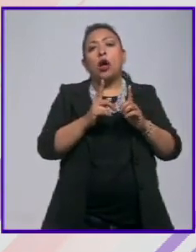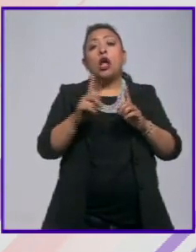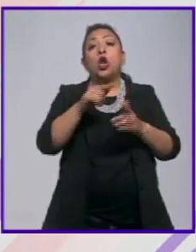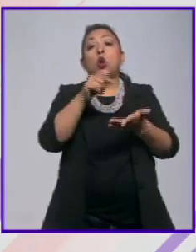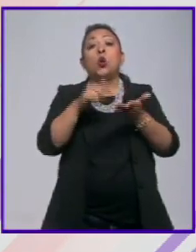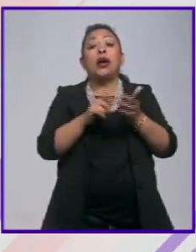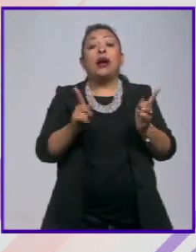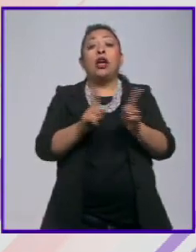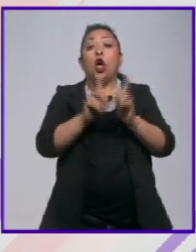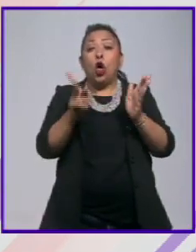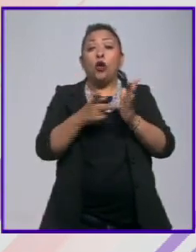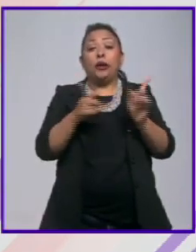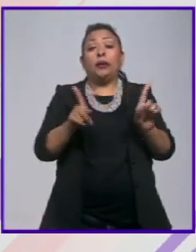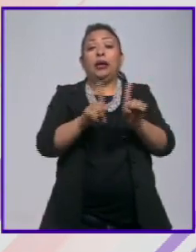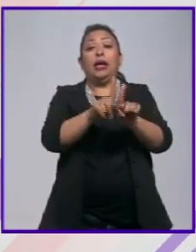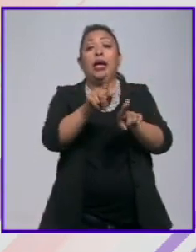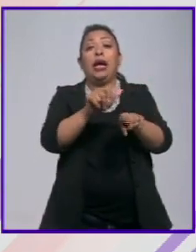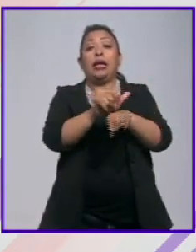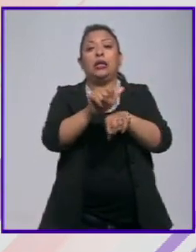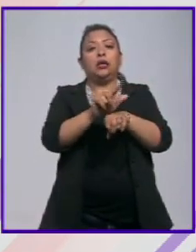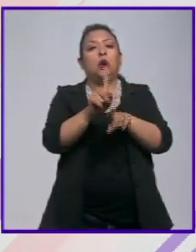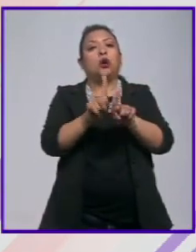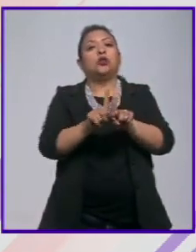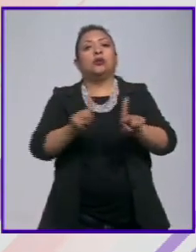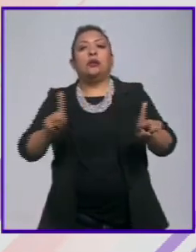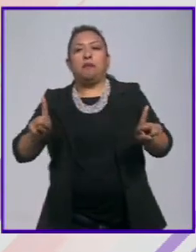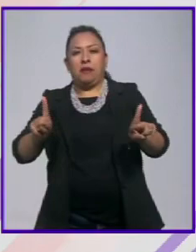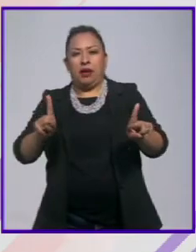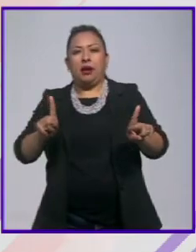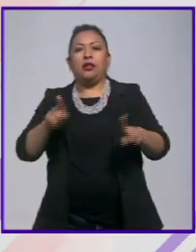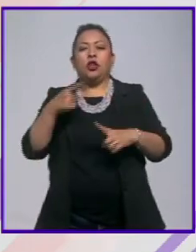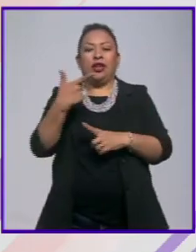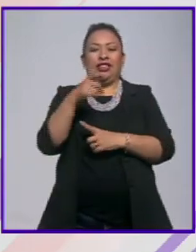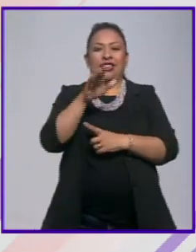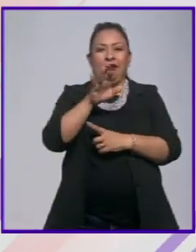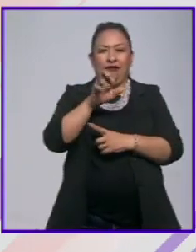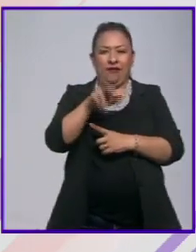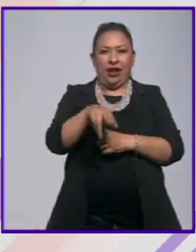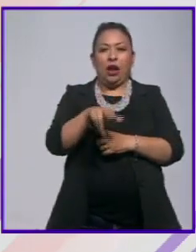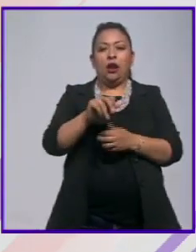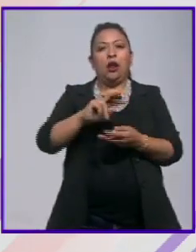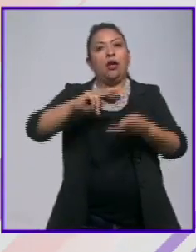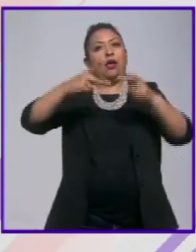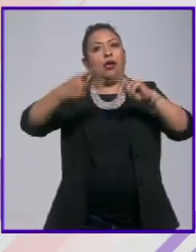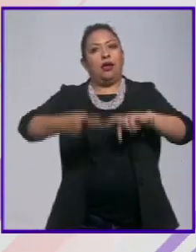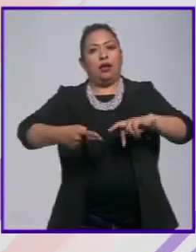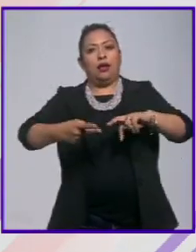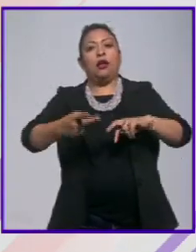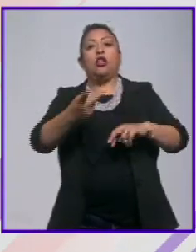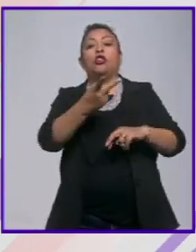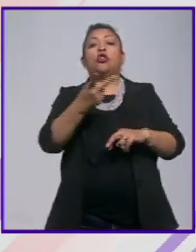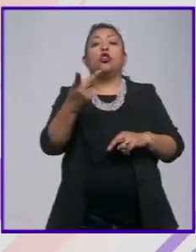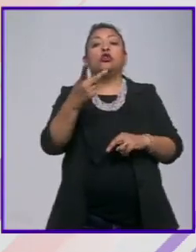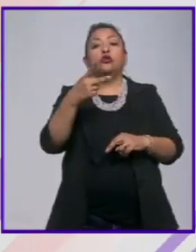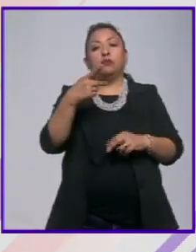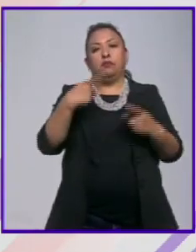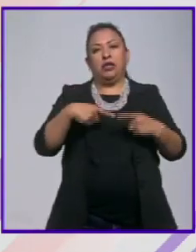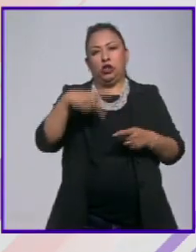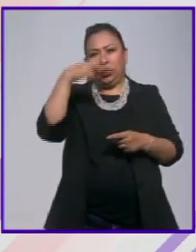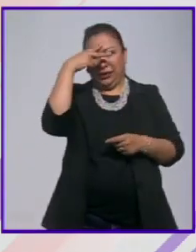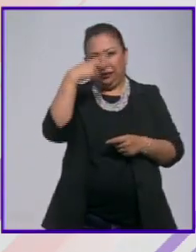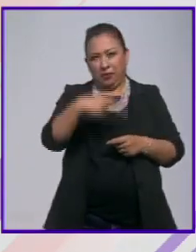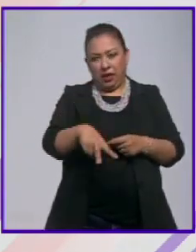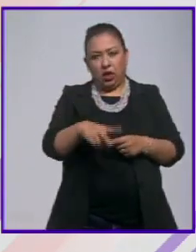Argentina y ahí se separan entonces lo que hizo Gibran es que lo volteó es una pareja de mexicanos